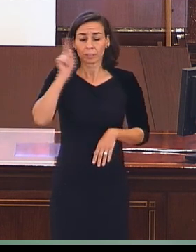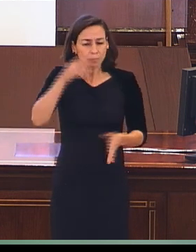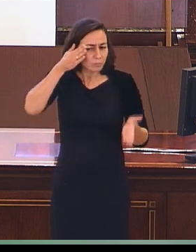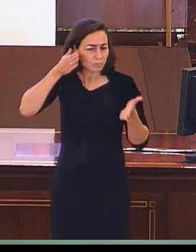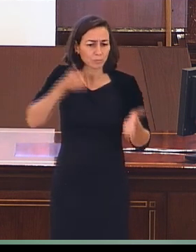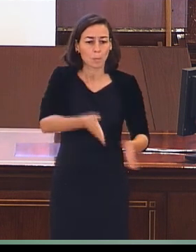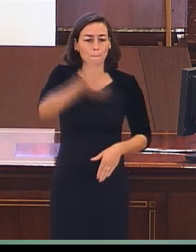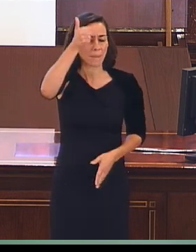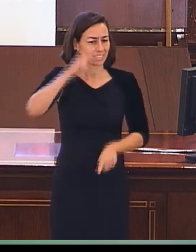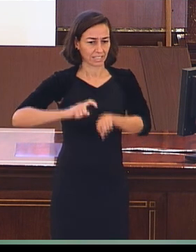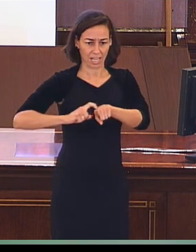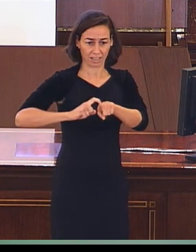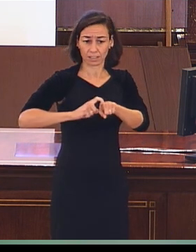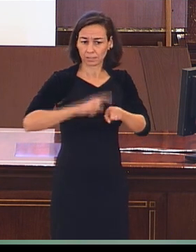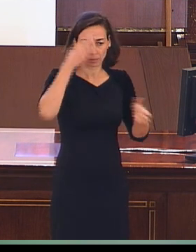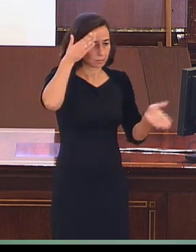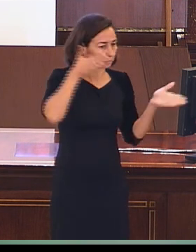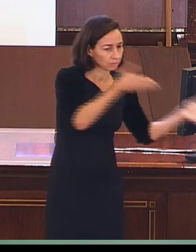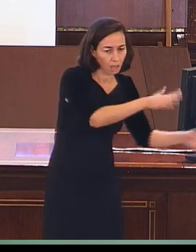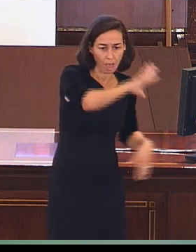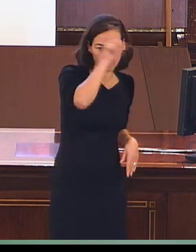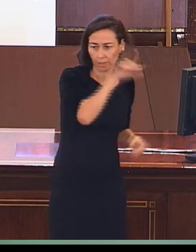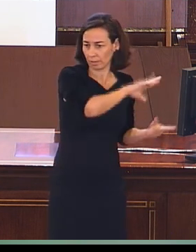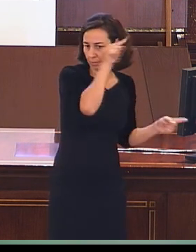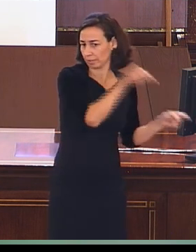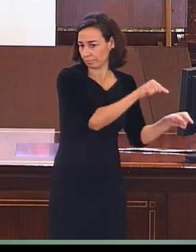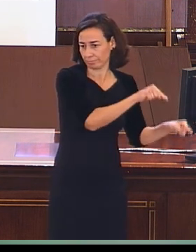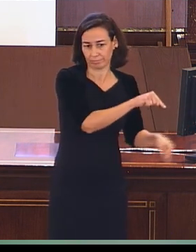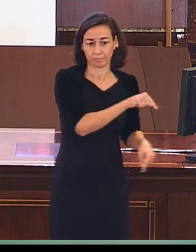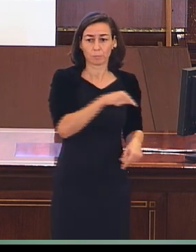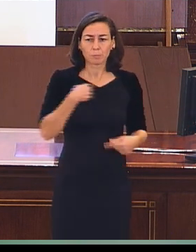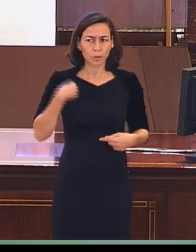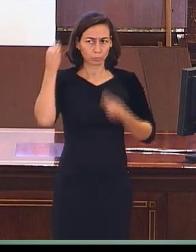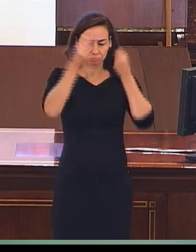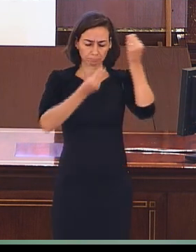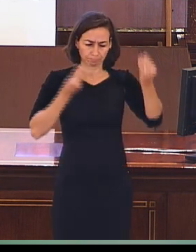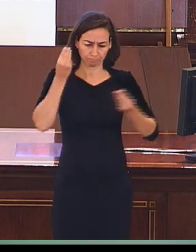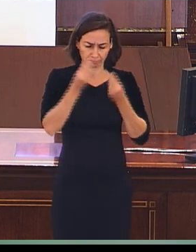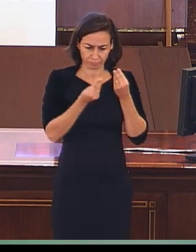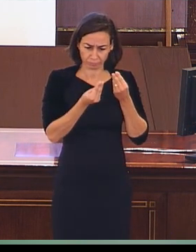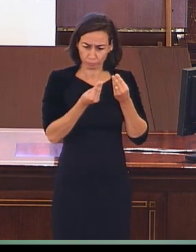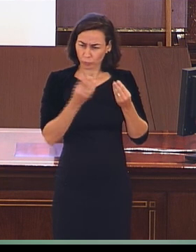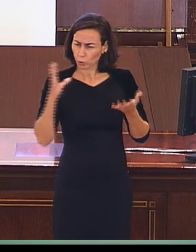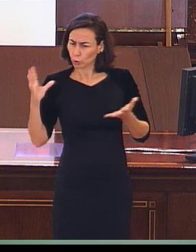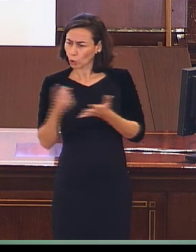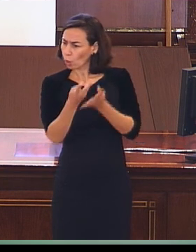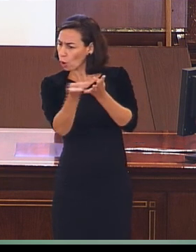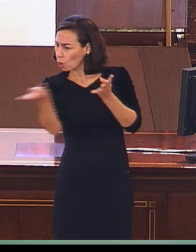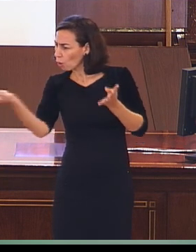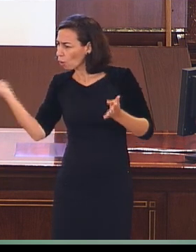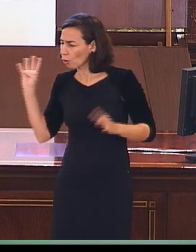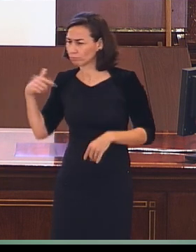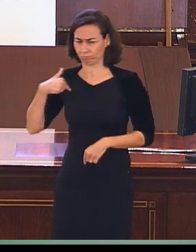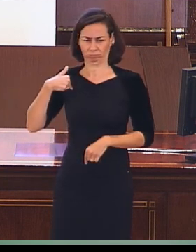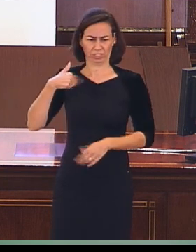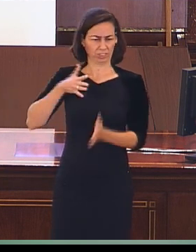características de la lengua de signos americanas. Y muchas veces yo me pregunto hasta qué punto todos los demás no creemos